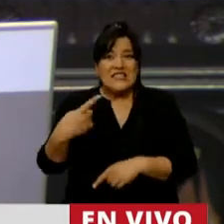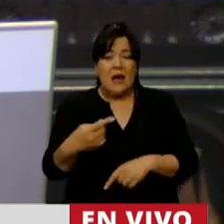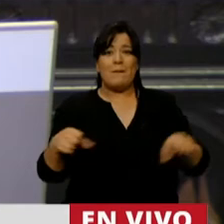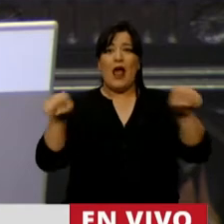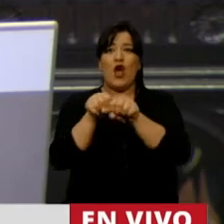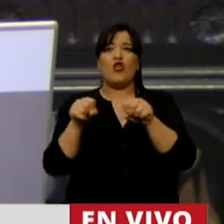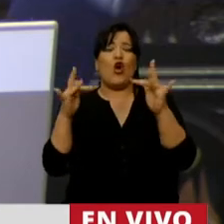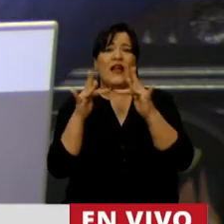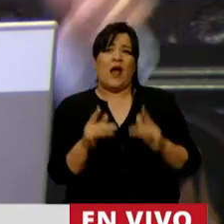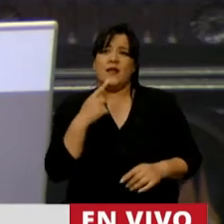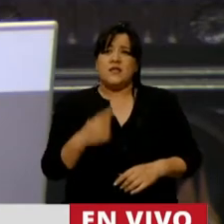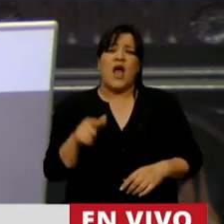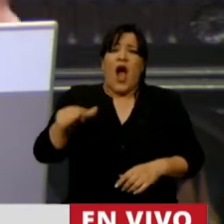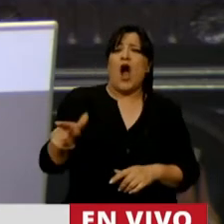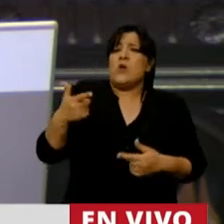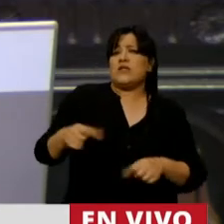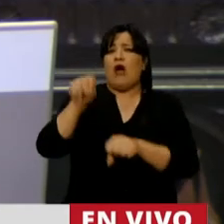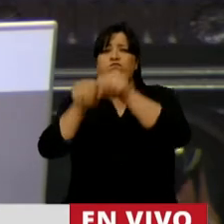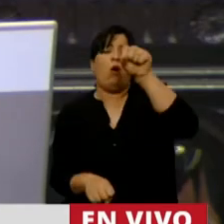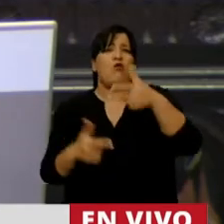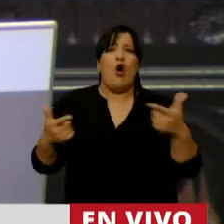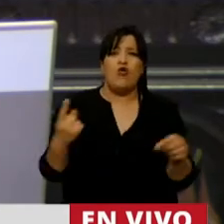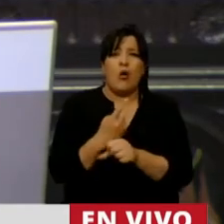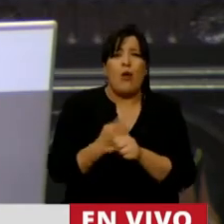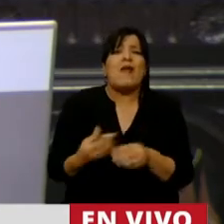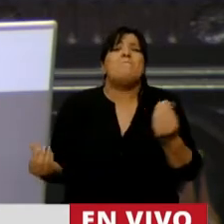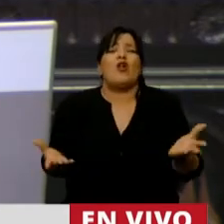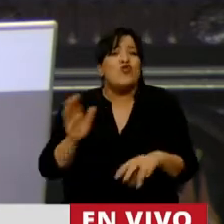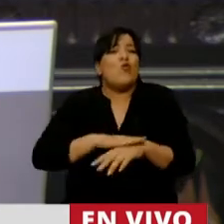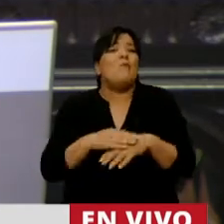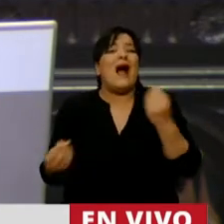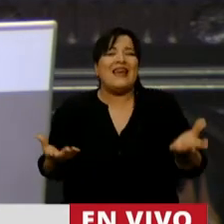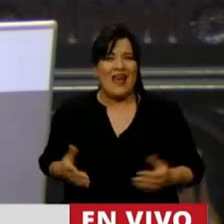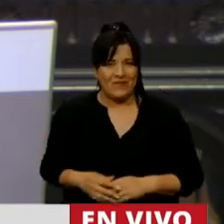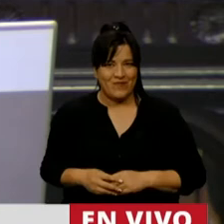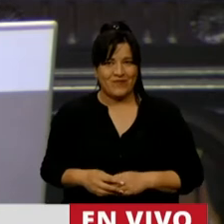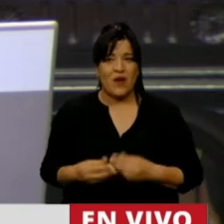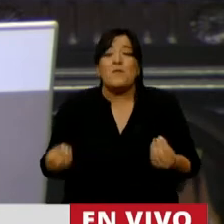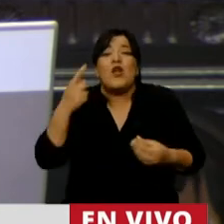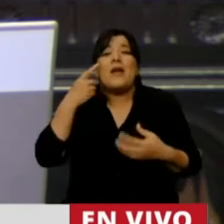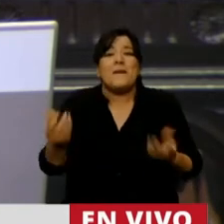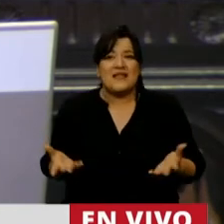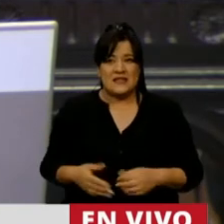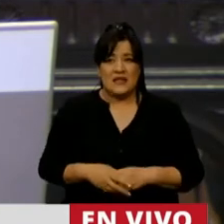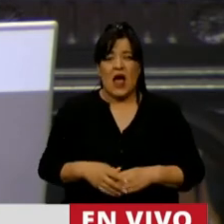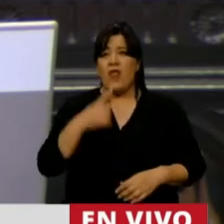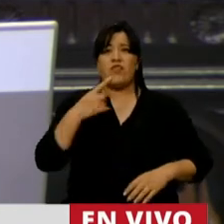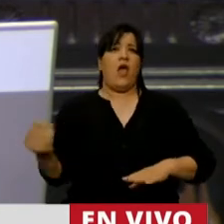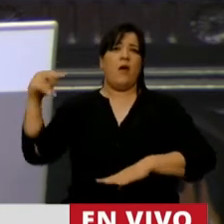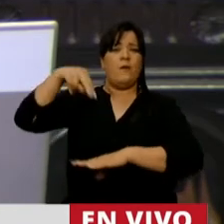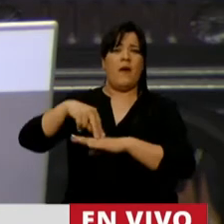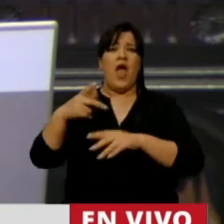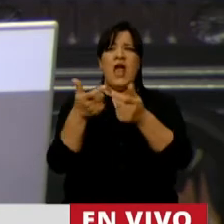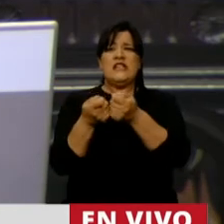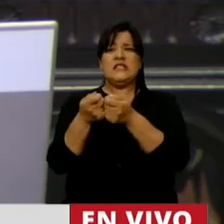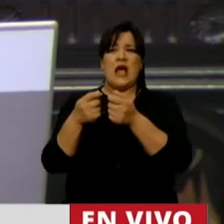conectarnos, ay, no estaba, no tiene conexión, no puede. ¿Por qué creen que es? ¿Por qué creen que es? Que se tenía que parar a un diputado con